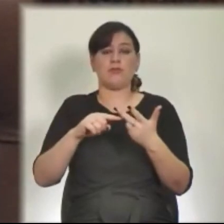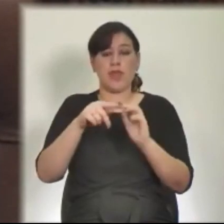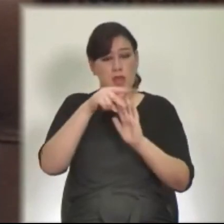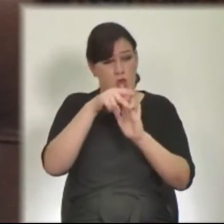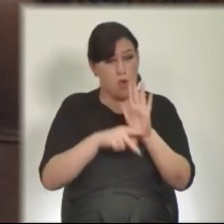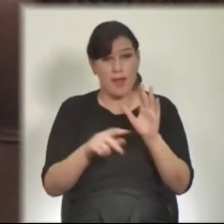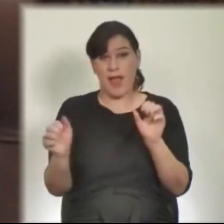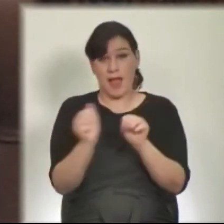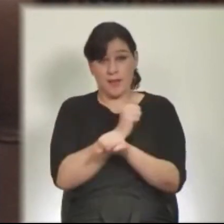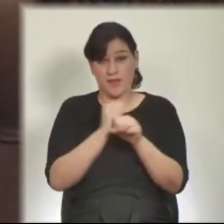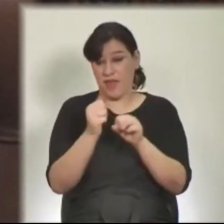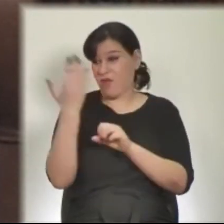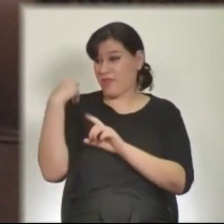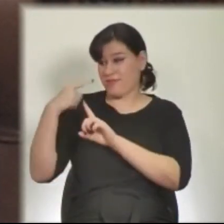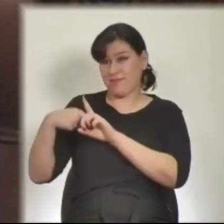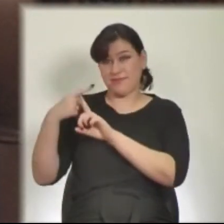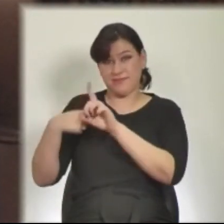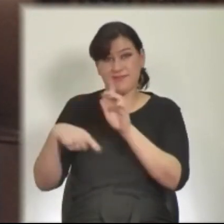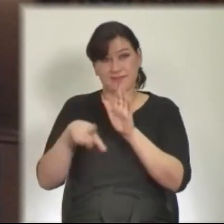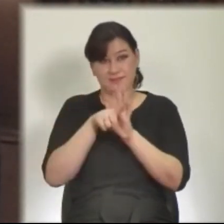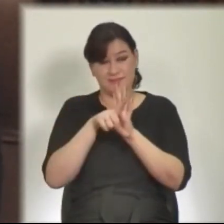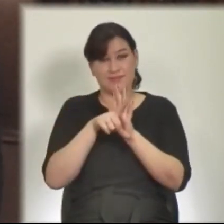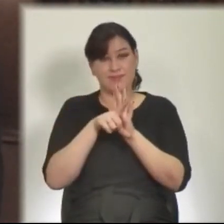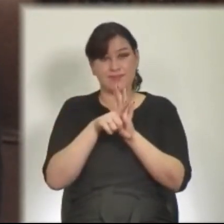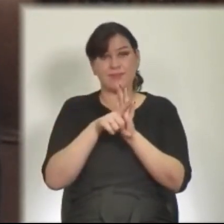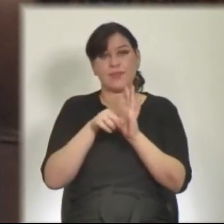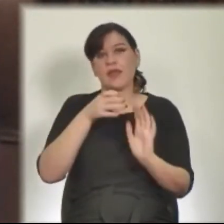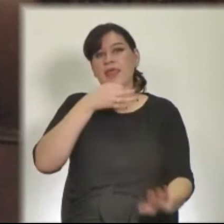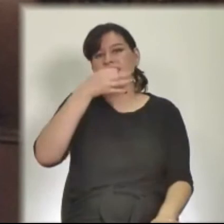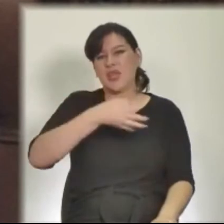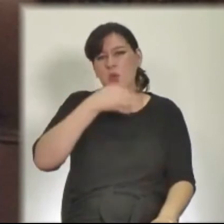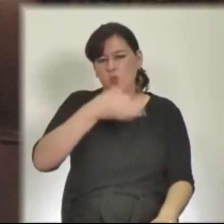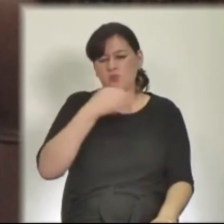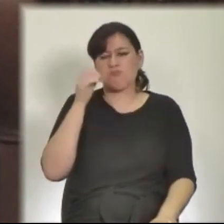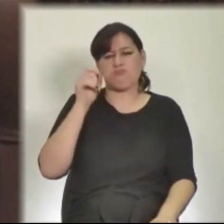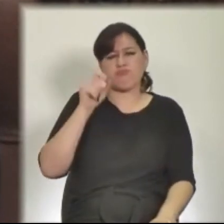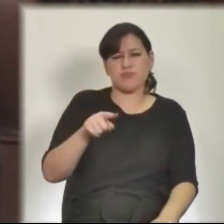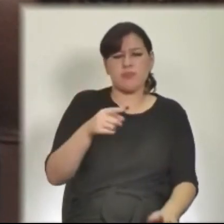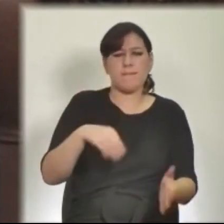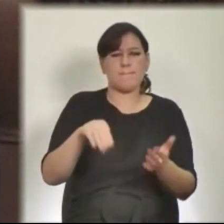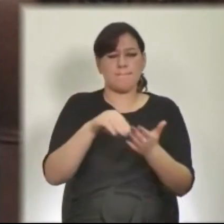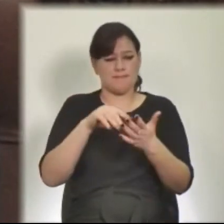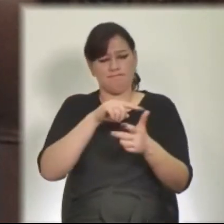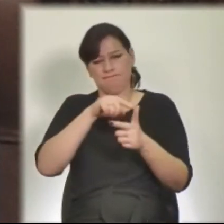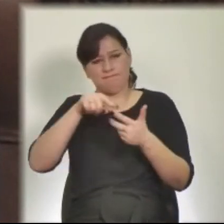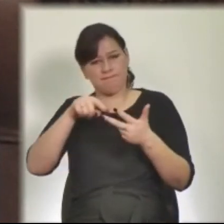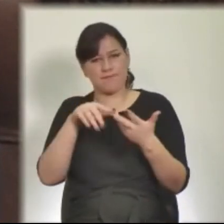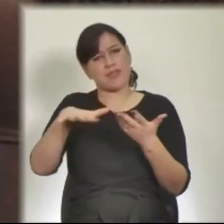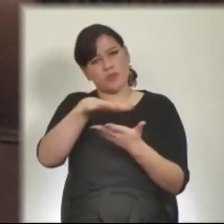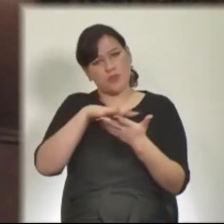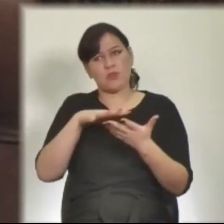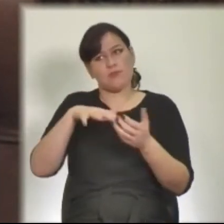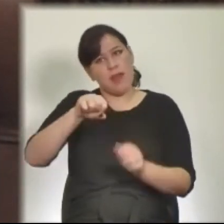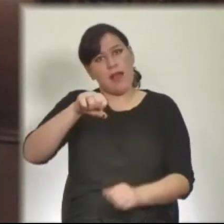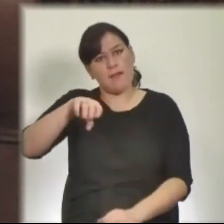aprobadas en estos meses, el discurso en lógica de hinchadas, los episodios lastimosos y evitables que se acumulan,